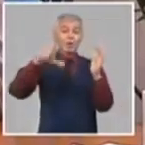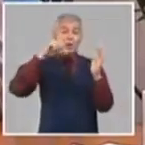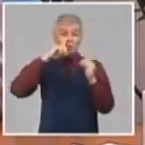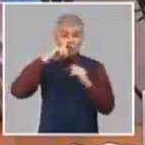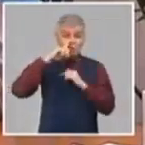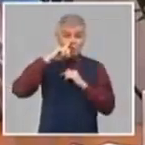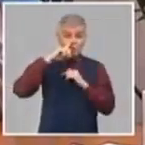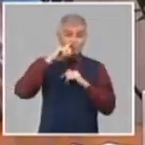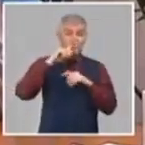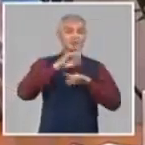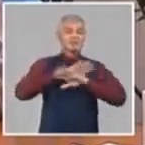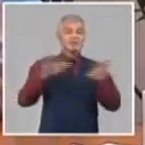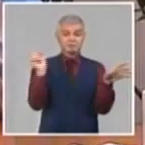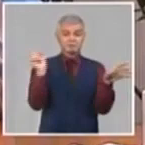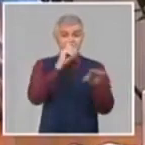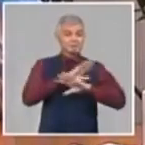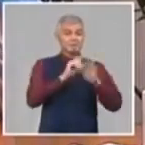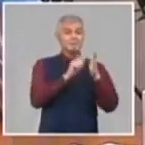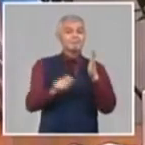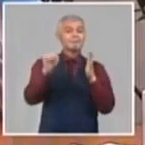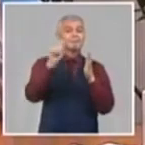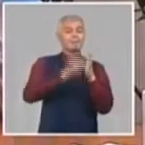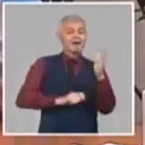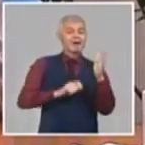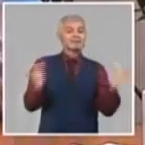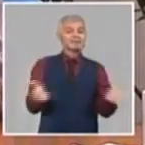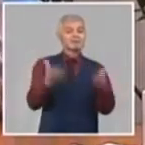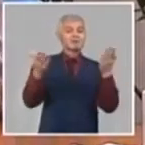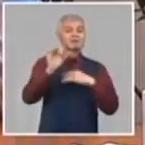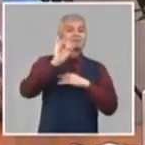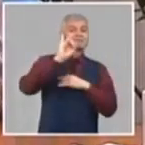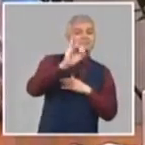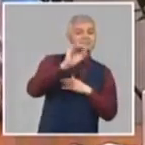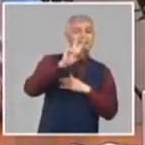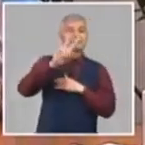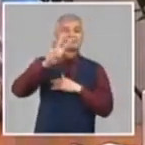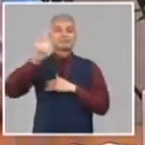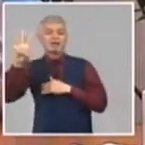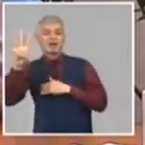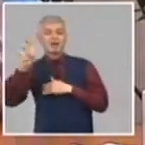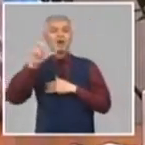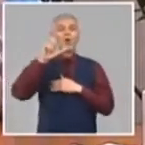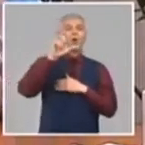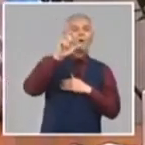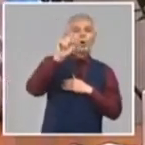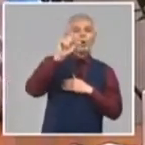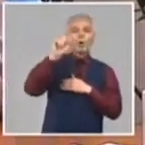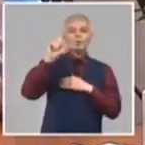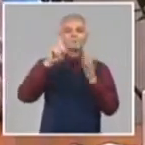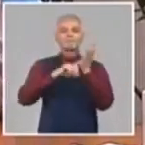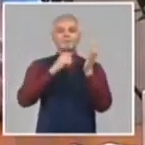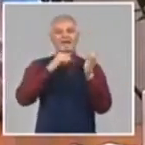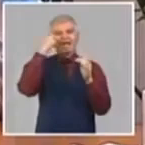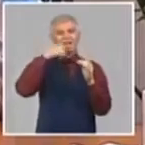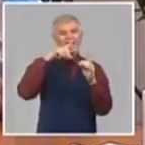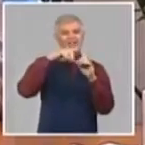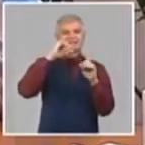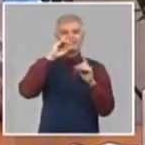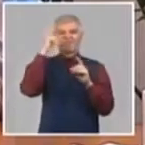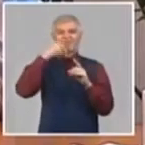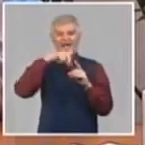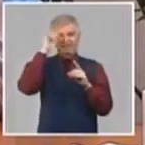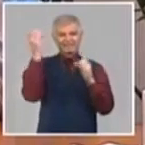el plan de desarrollo de 723 cooperativas con su estudio de factibilidad y las inversiones asociadas. Es